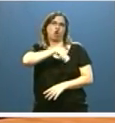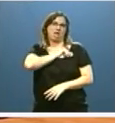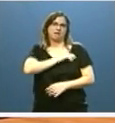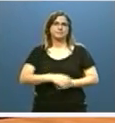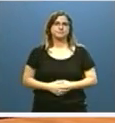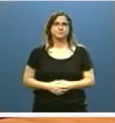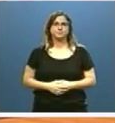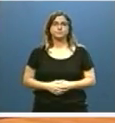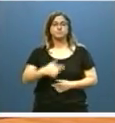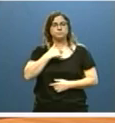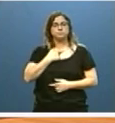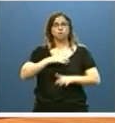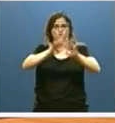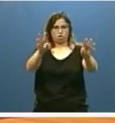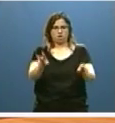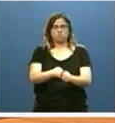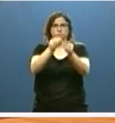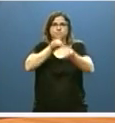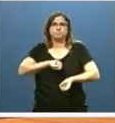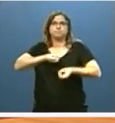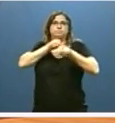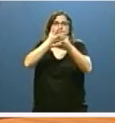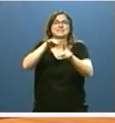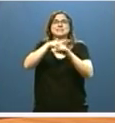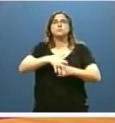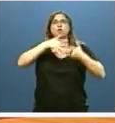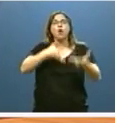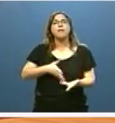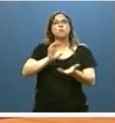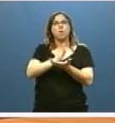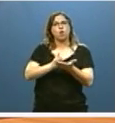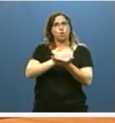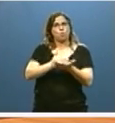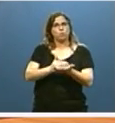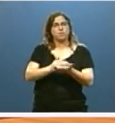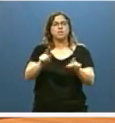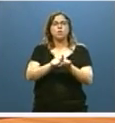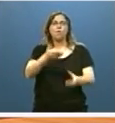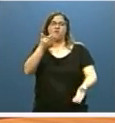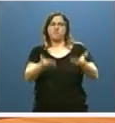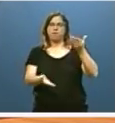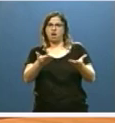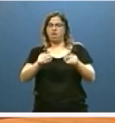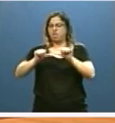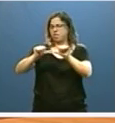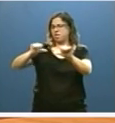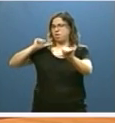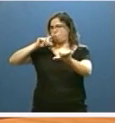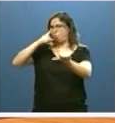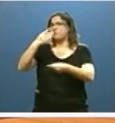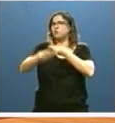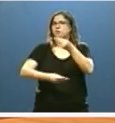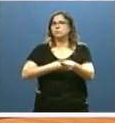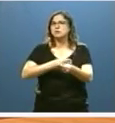Al presentarles este resumen de la situación actual de la comunidad, del balance de su actuación en el último año